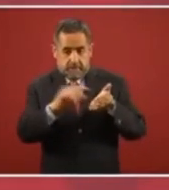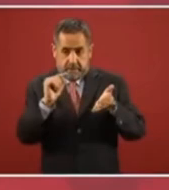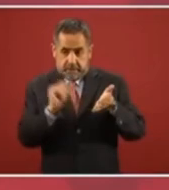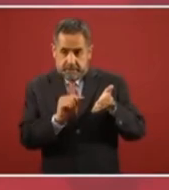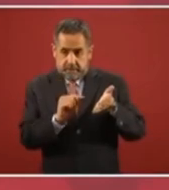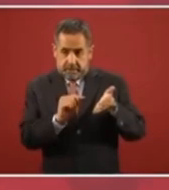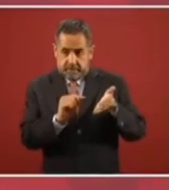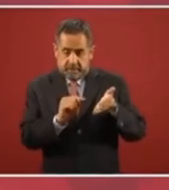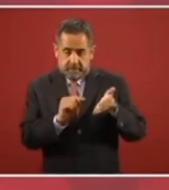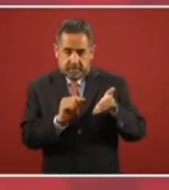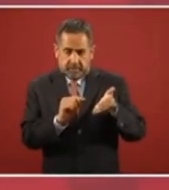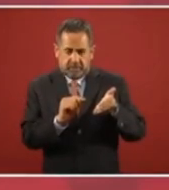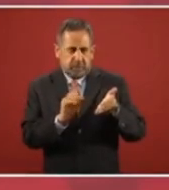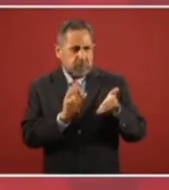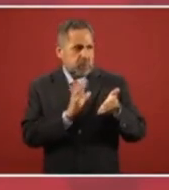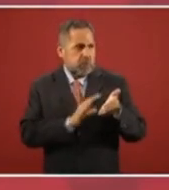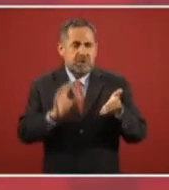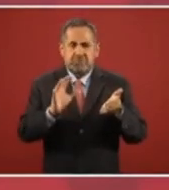...est...